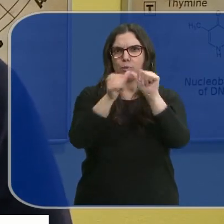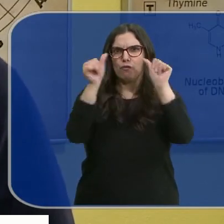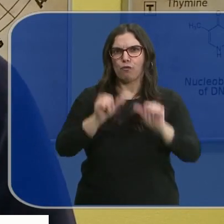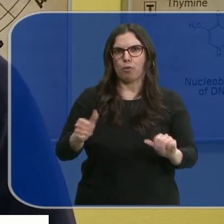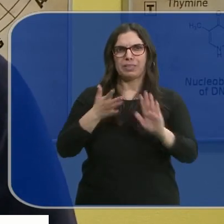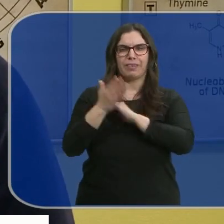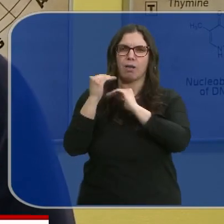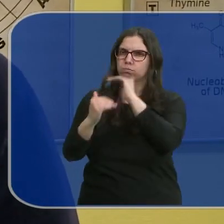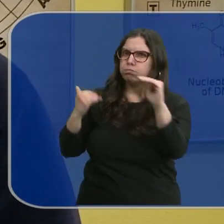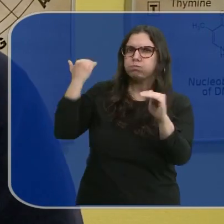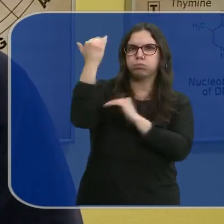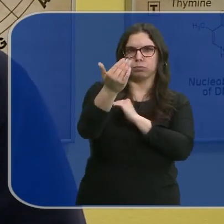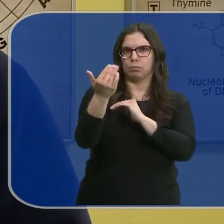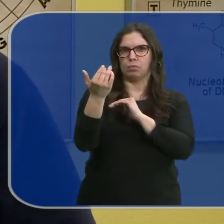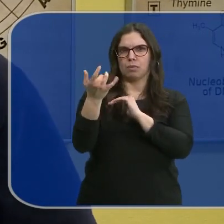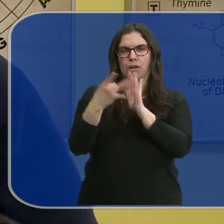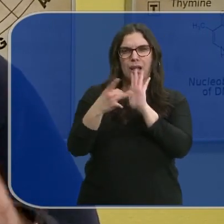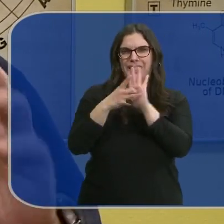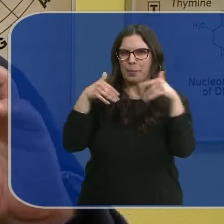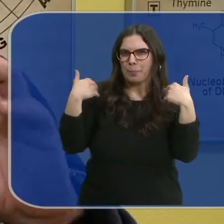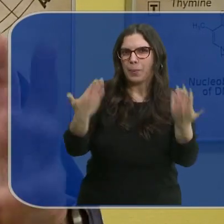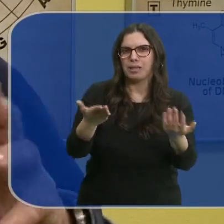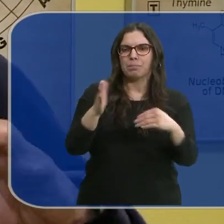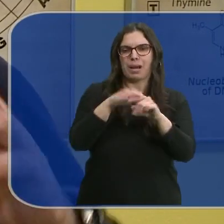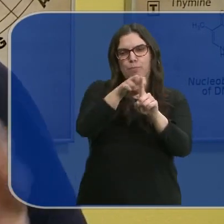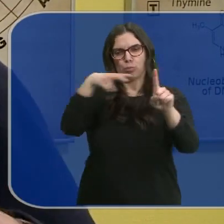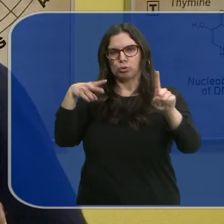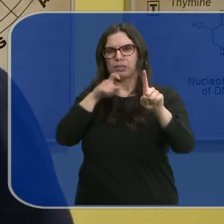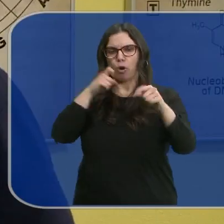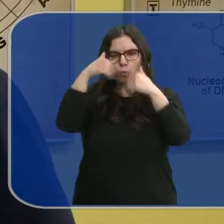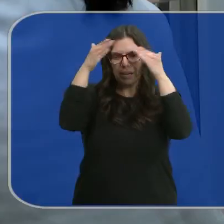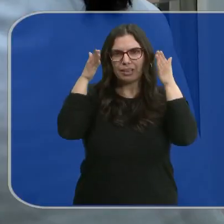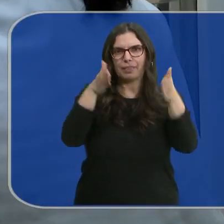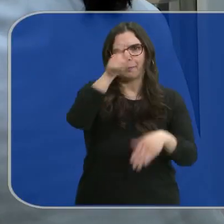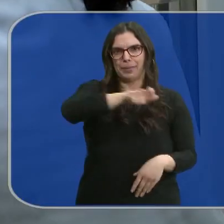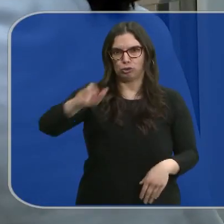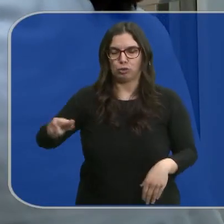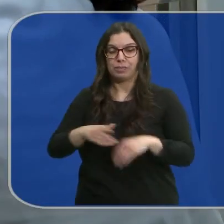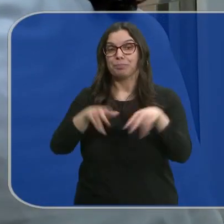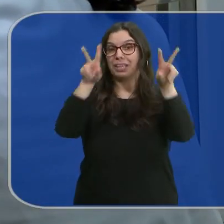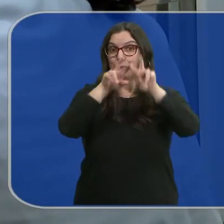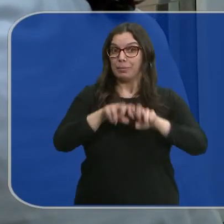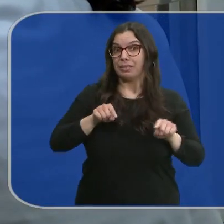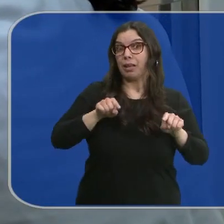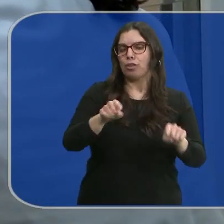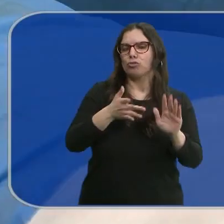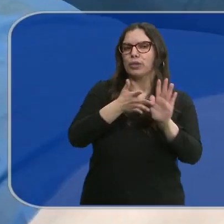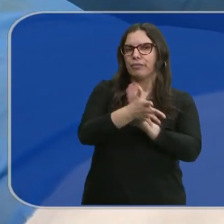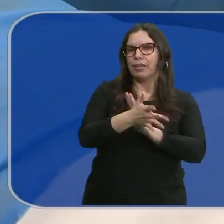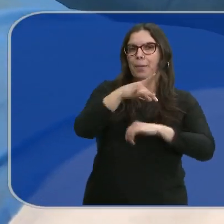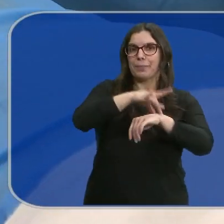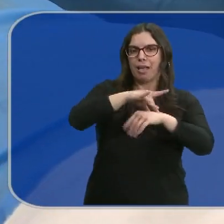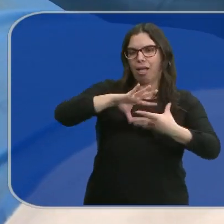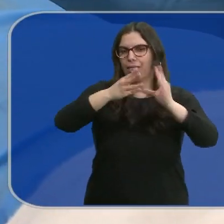dar un salto cualitativo en el enfoque del abordaje del paciente. Su investigación hace que la medicina se